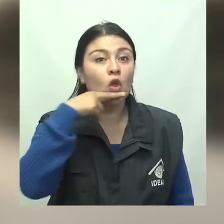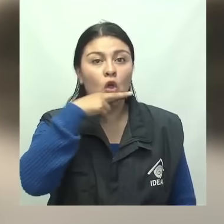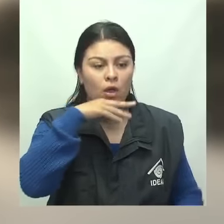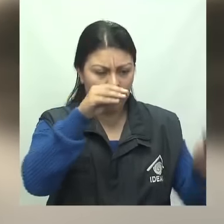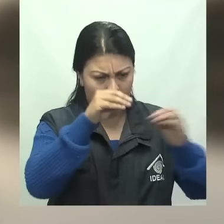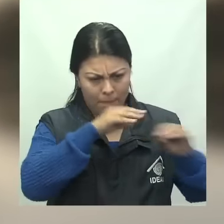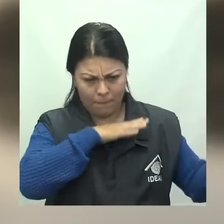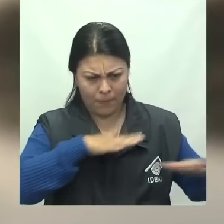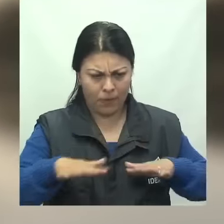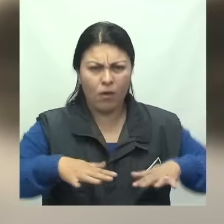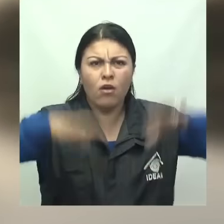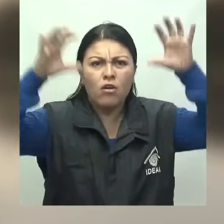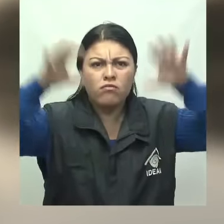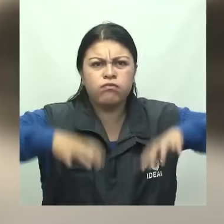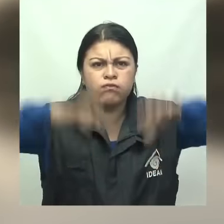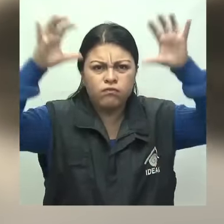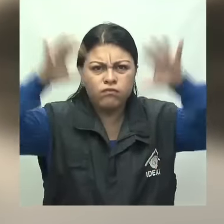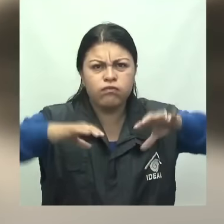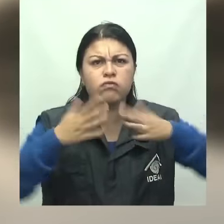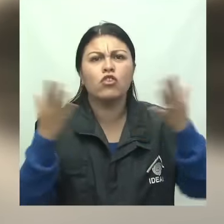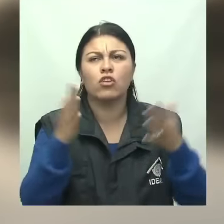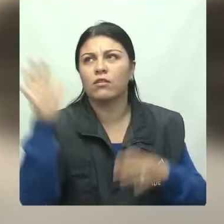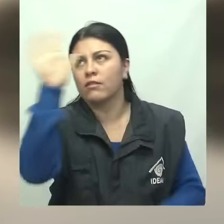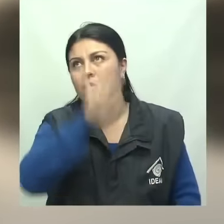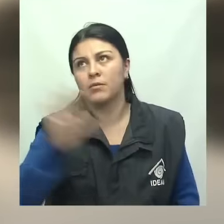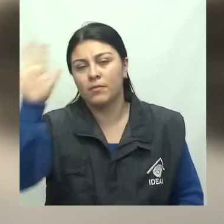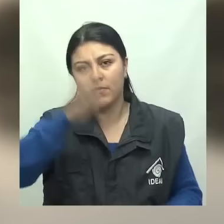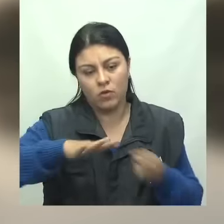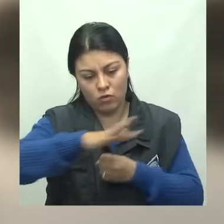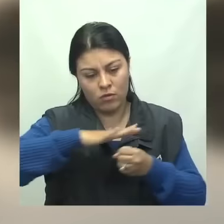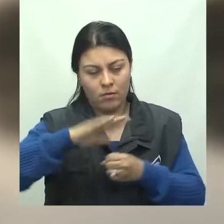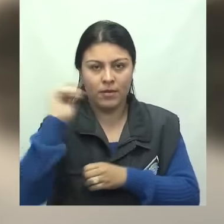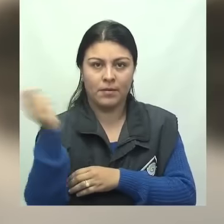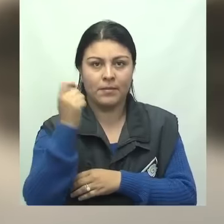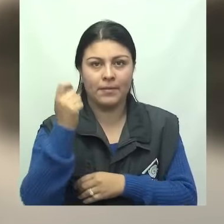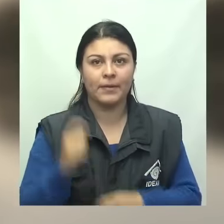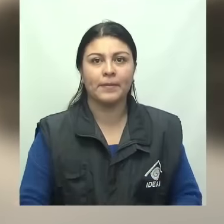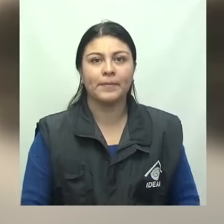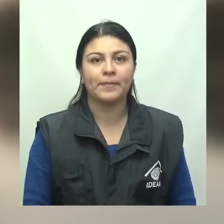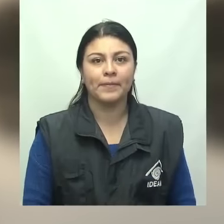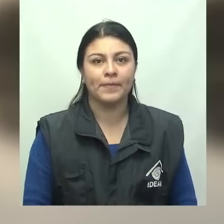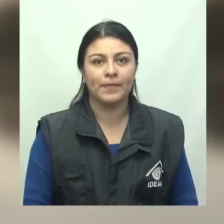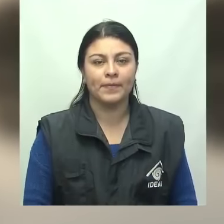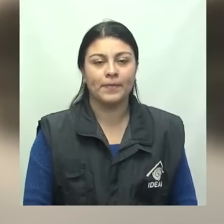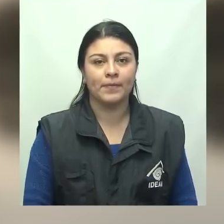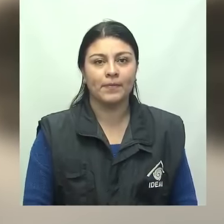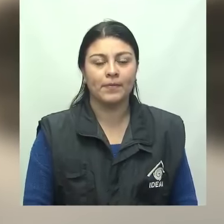Alerta roja por derrumbes ocasionados por las lluvias en los departamentos de Cundinamarca y Meta.